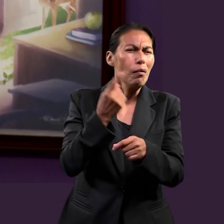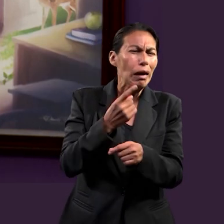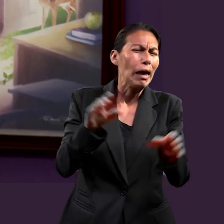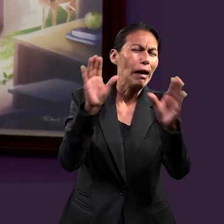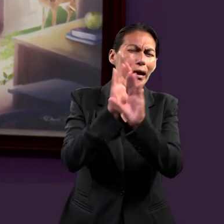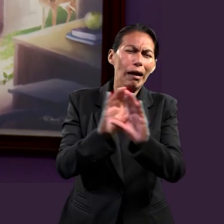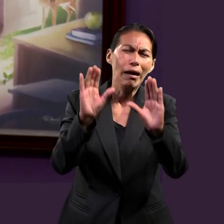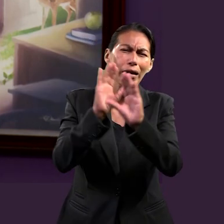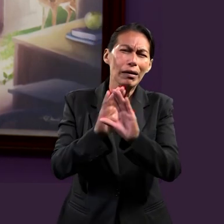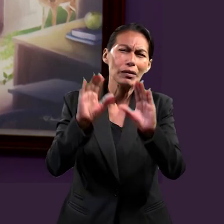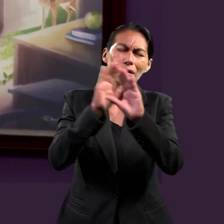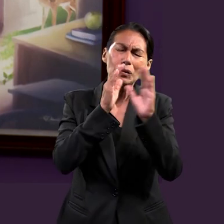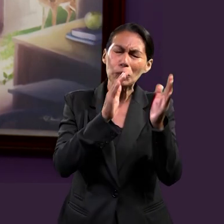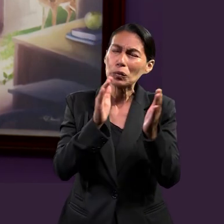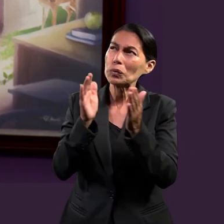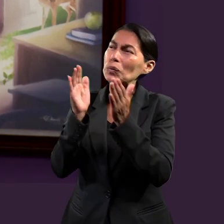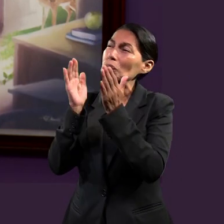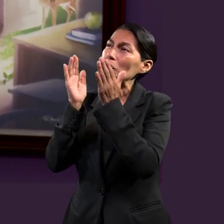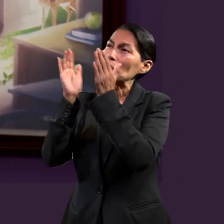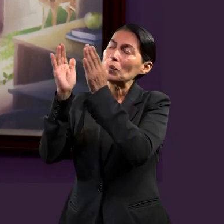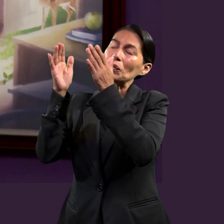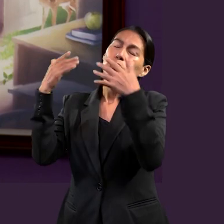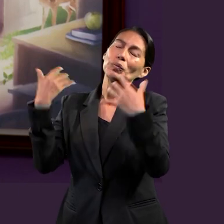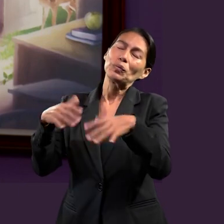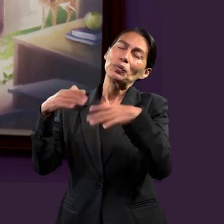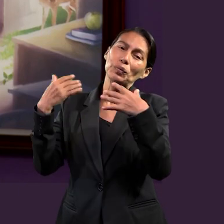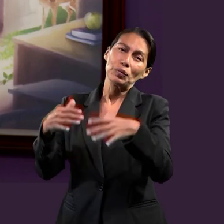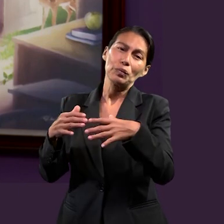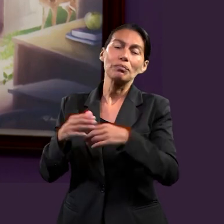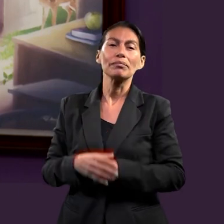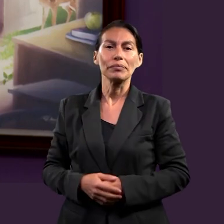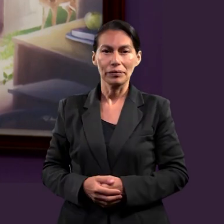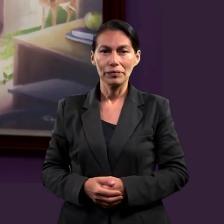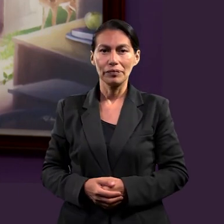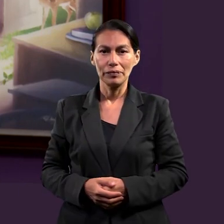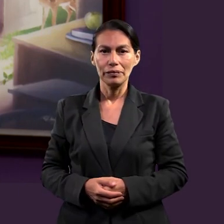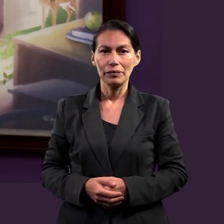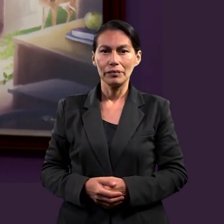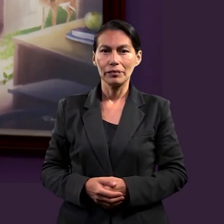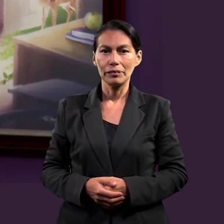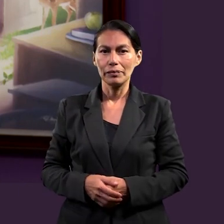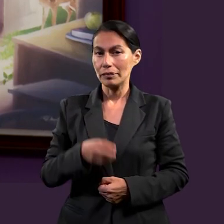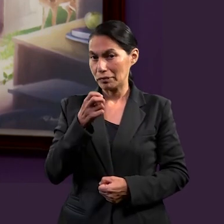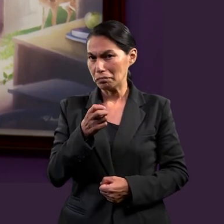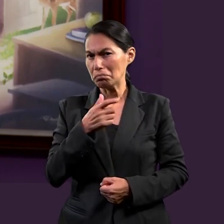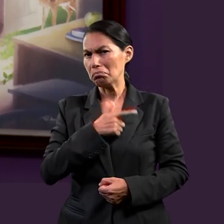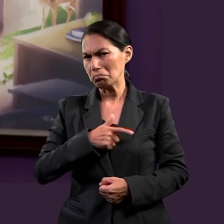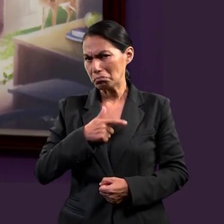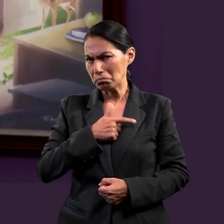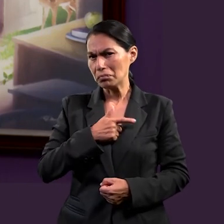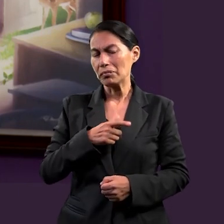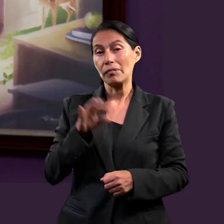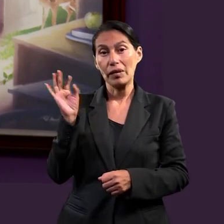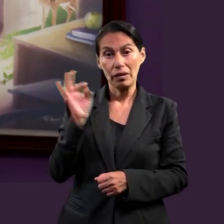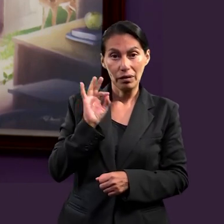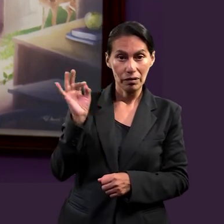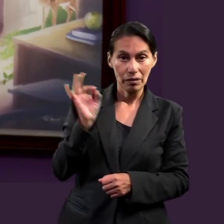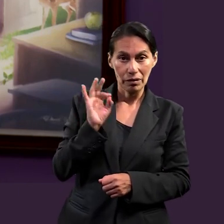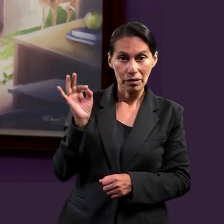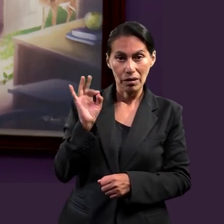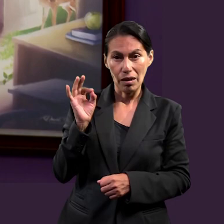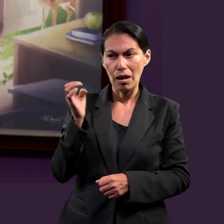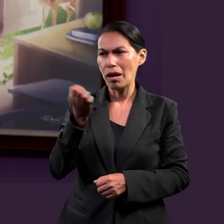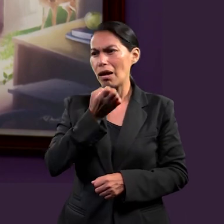que tiene un enfoque de música muy marcado, que quizá a poder